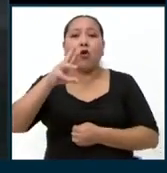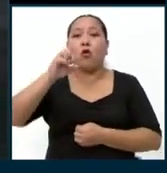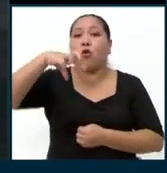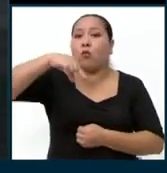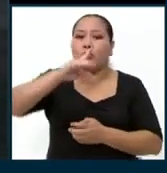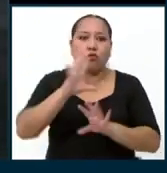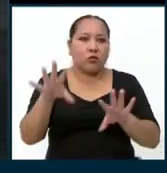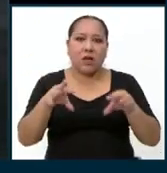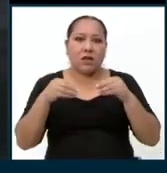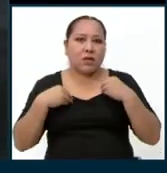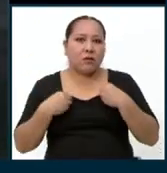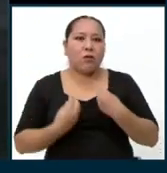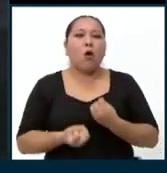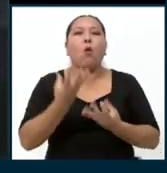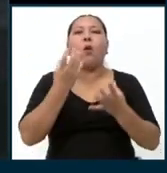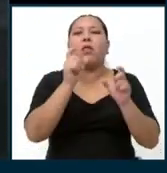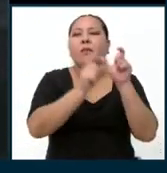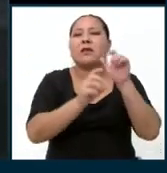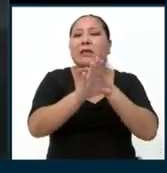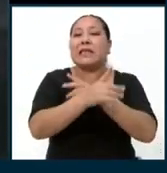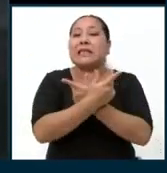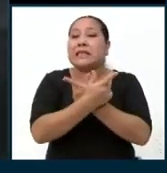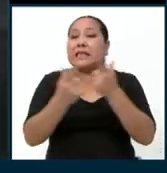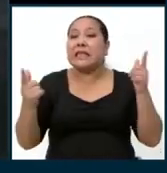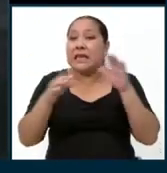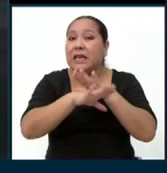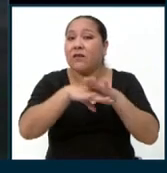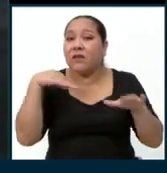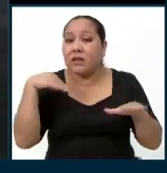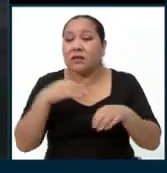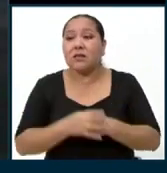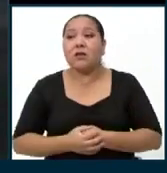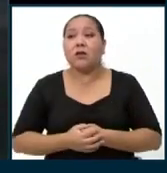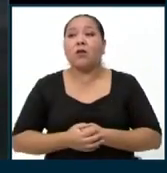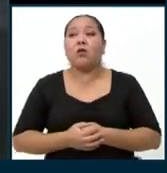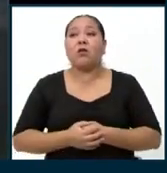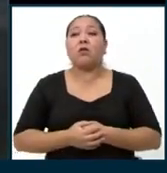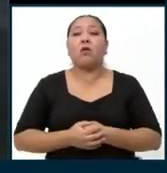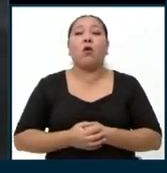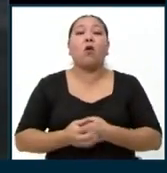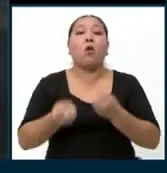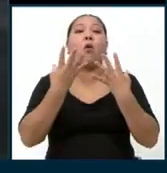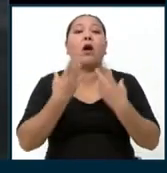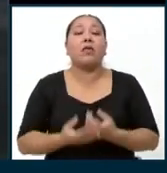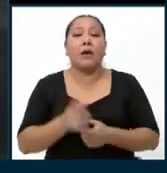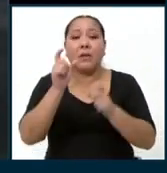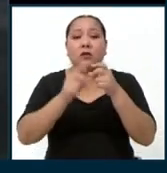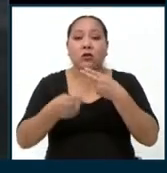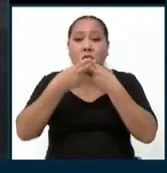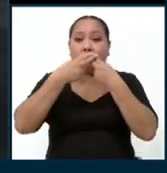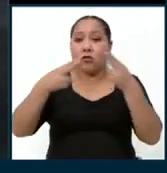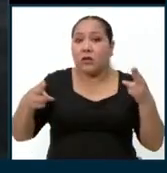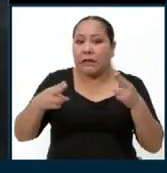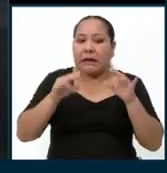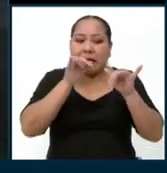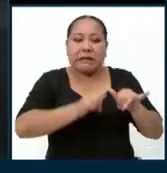¿Cuántos absueltos sin ser, perdón, cuántos inocentes sin ser absueltos?